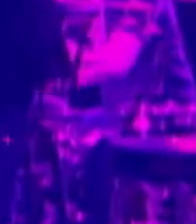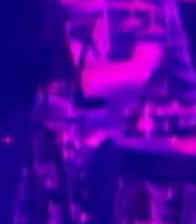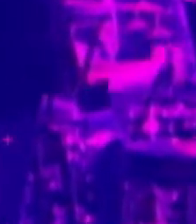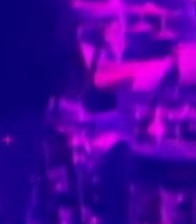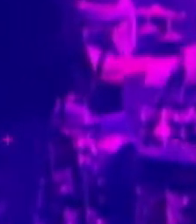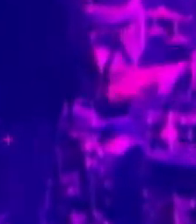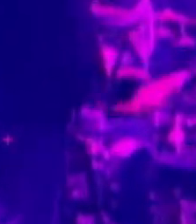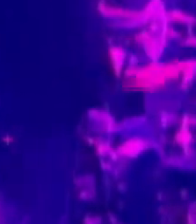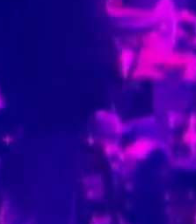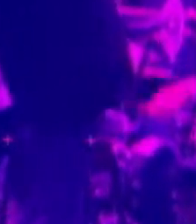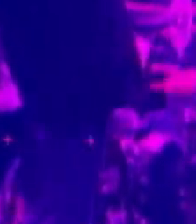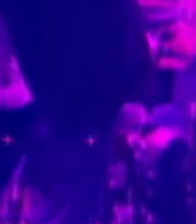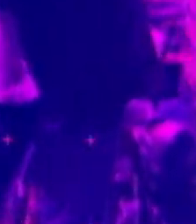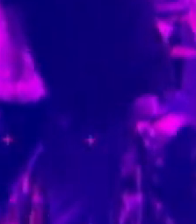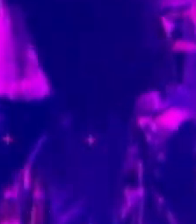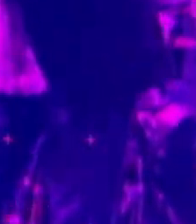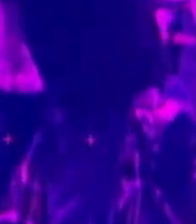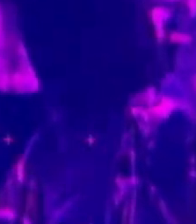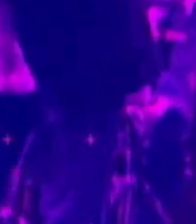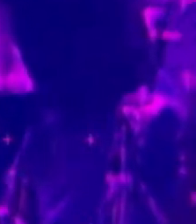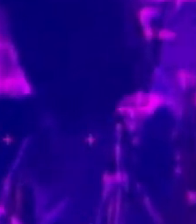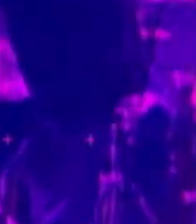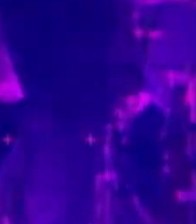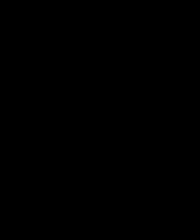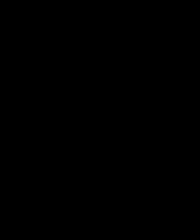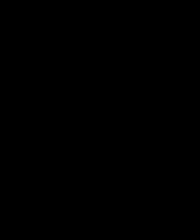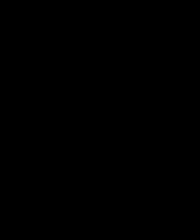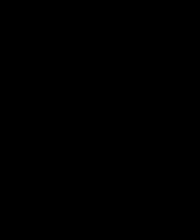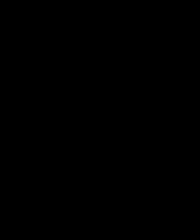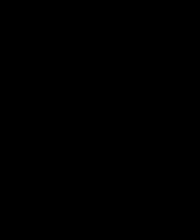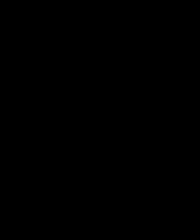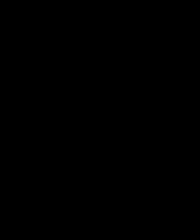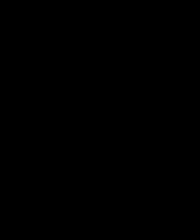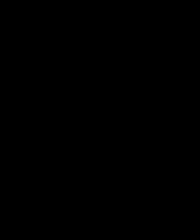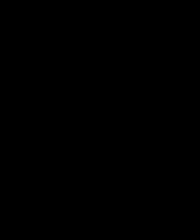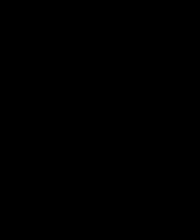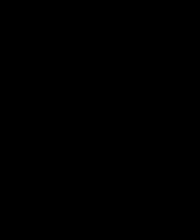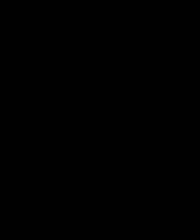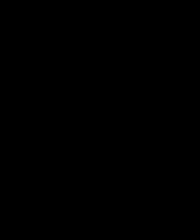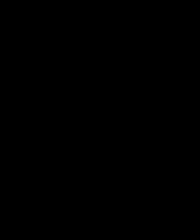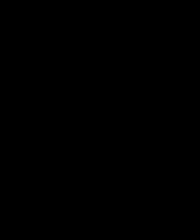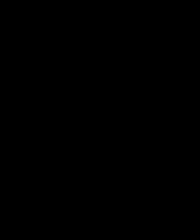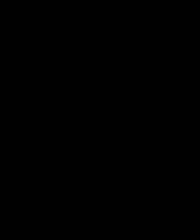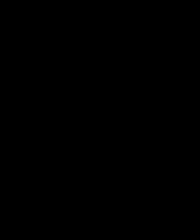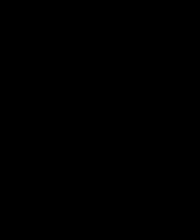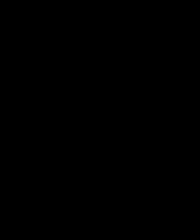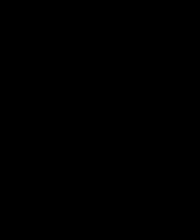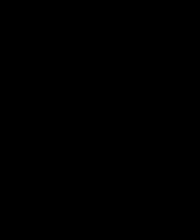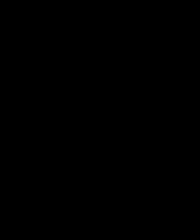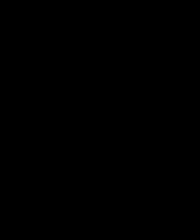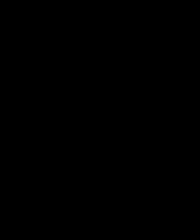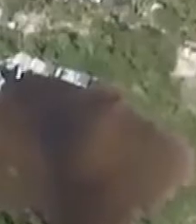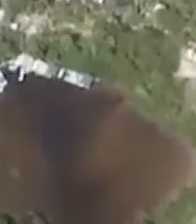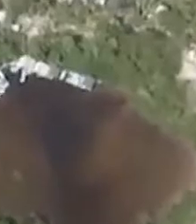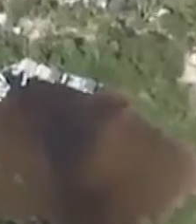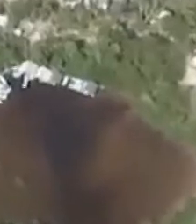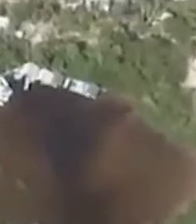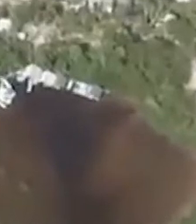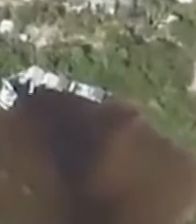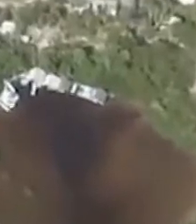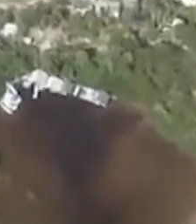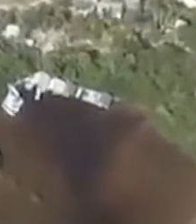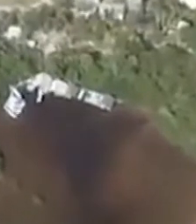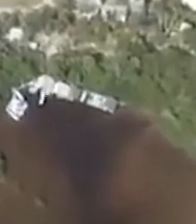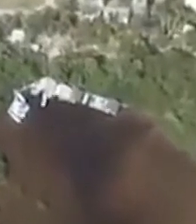1 de agosto a las 2 y 30 de la tarde. En 13. Costa Rica Televisión. Hace